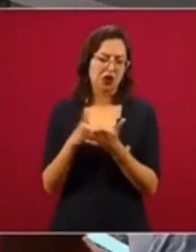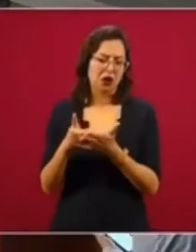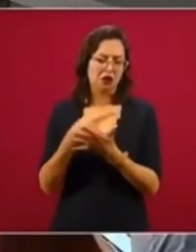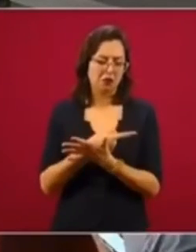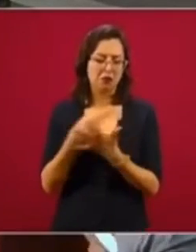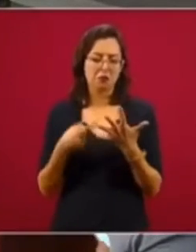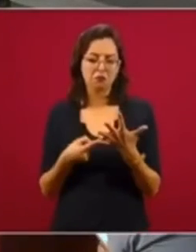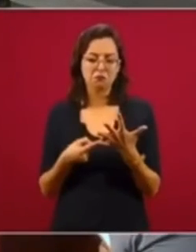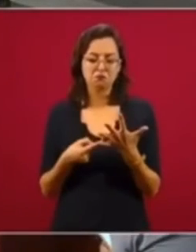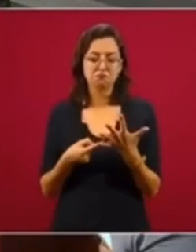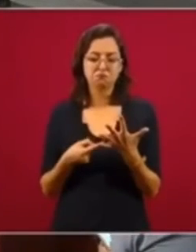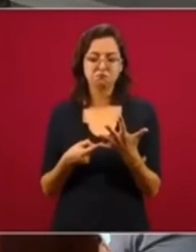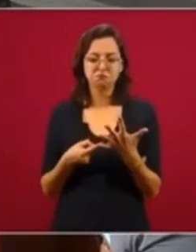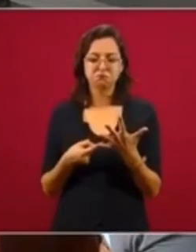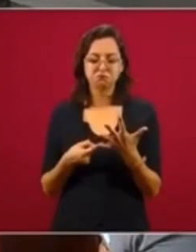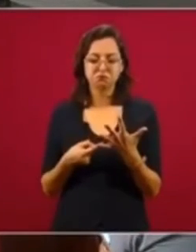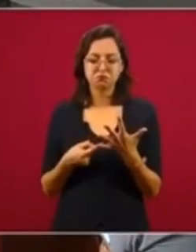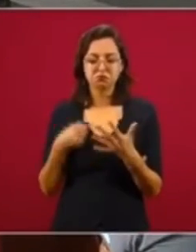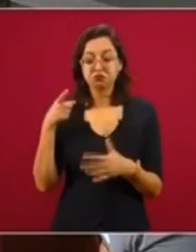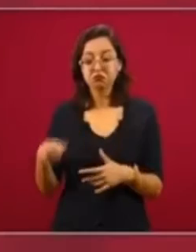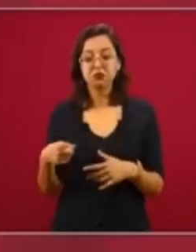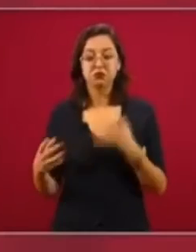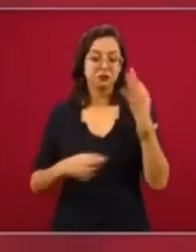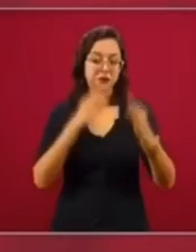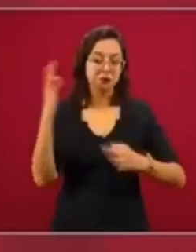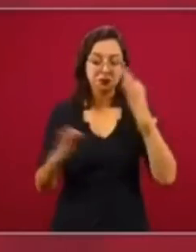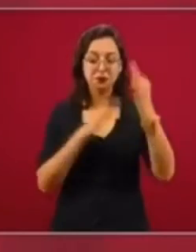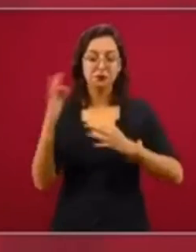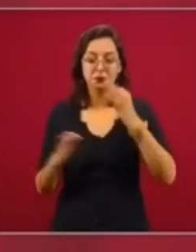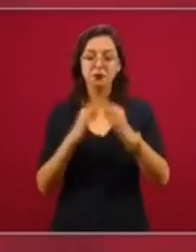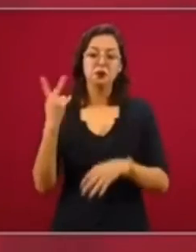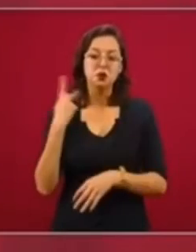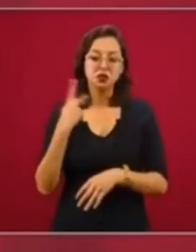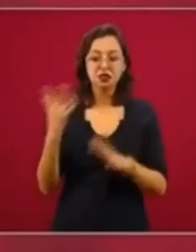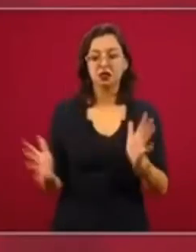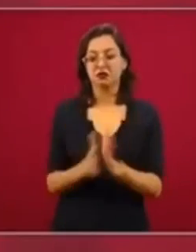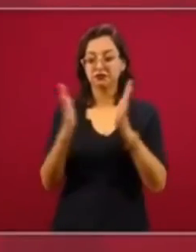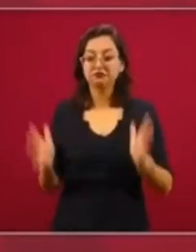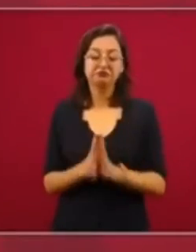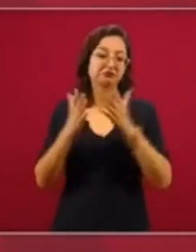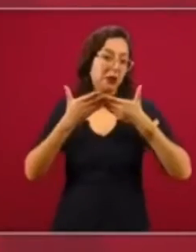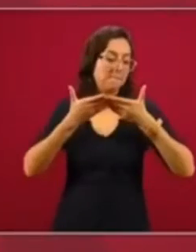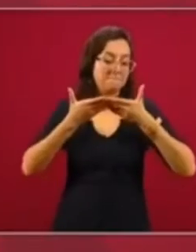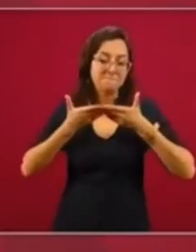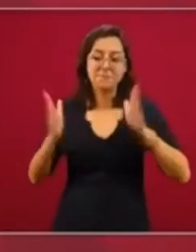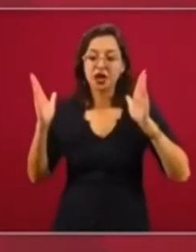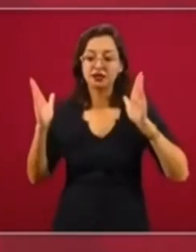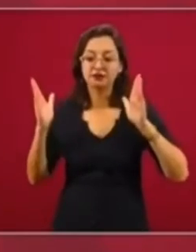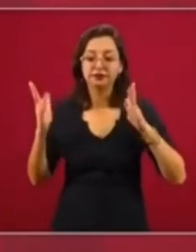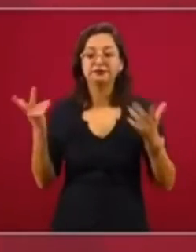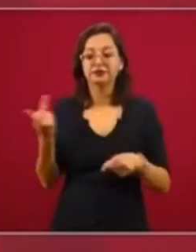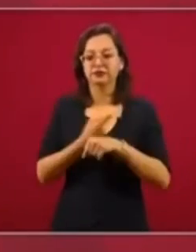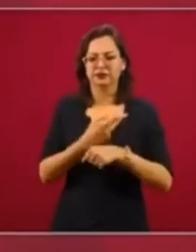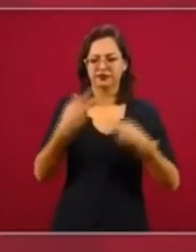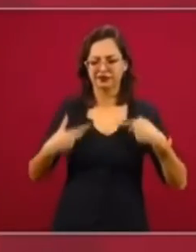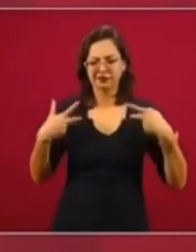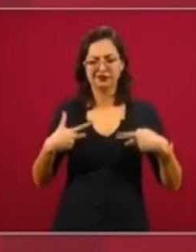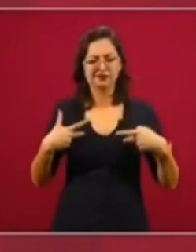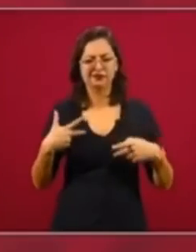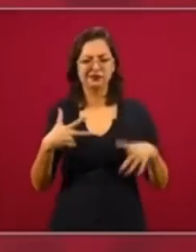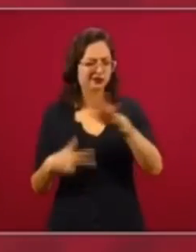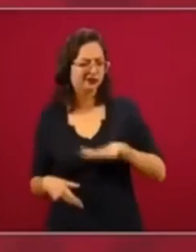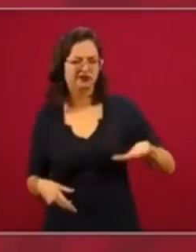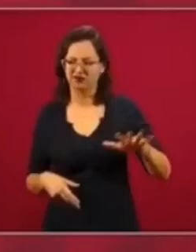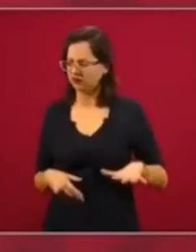está participando abiertamente en política. Y eso genera una reacción